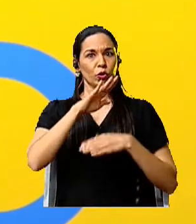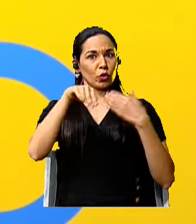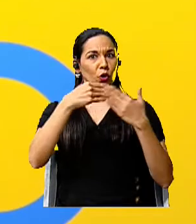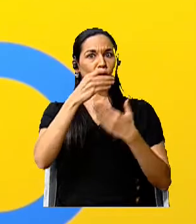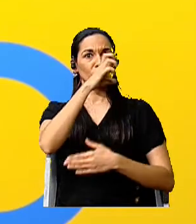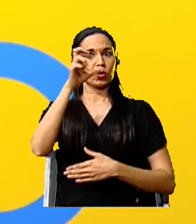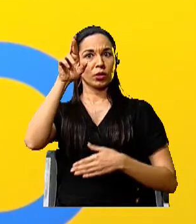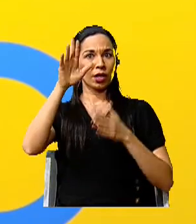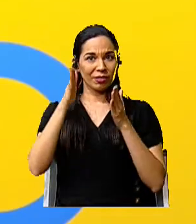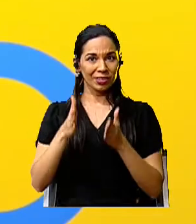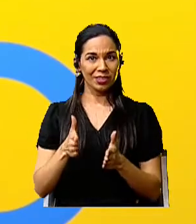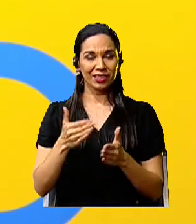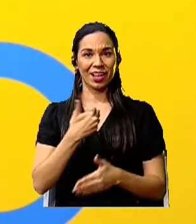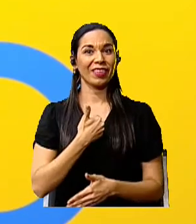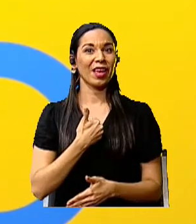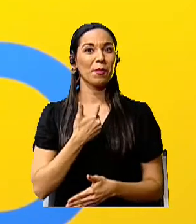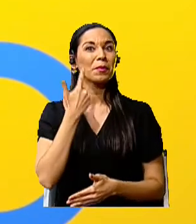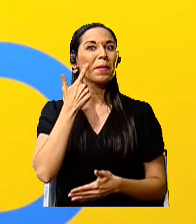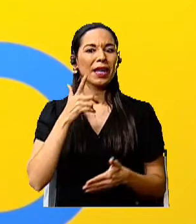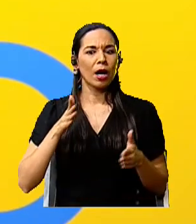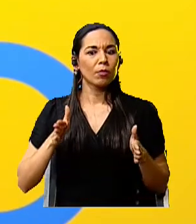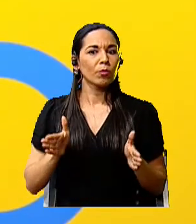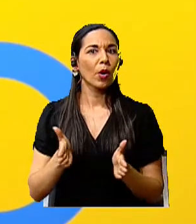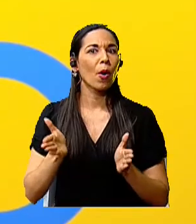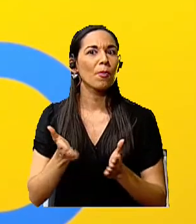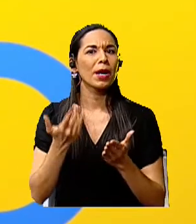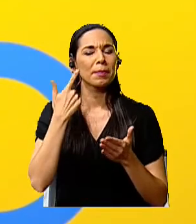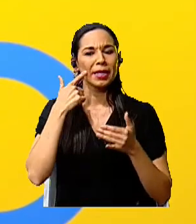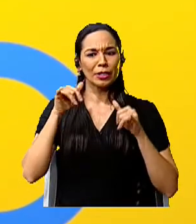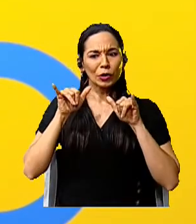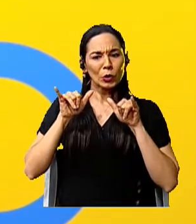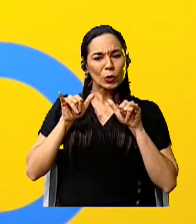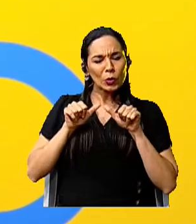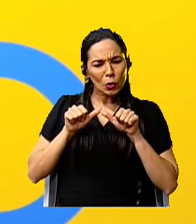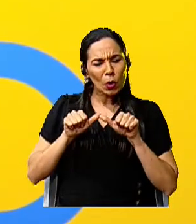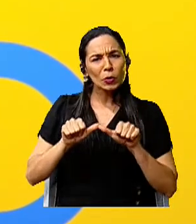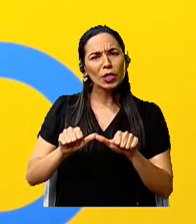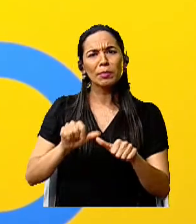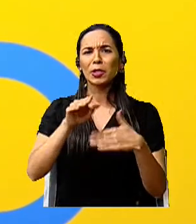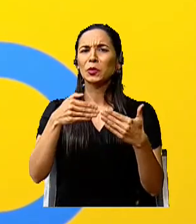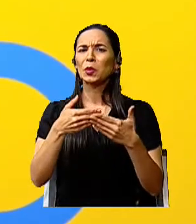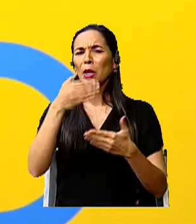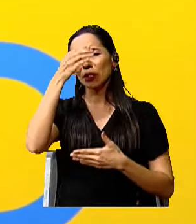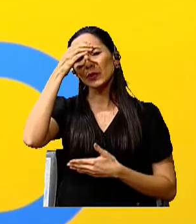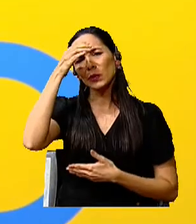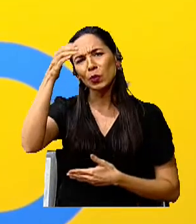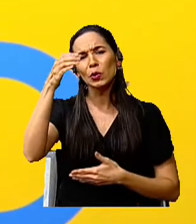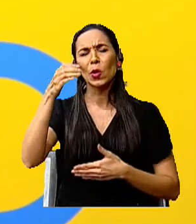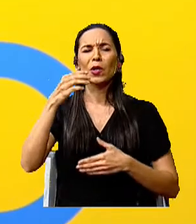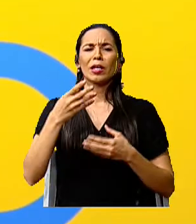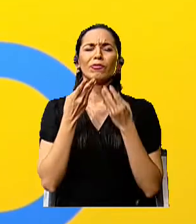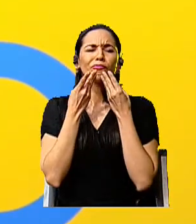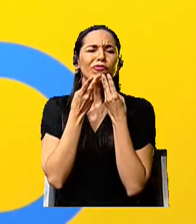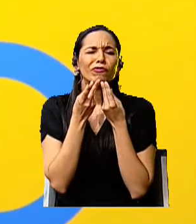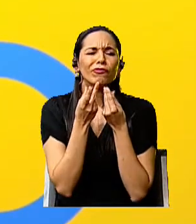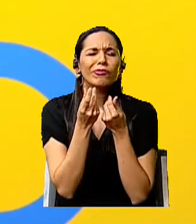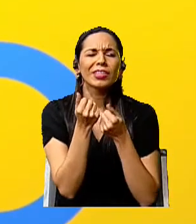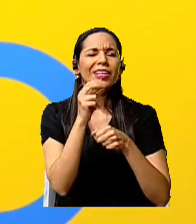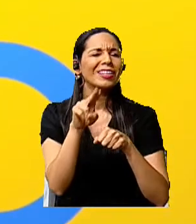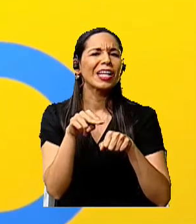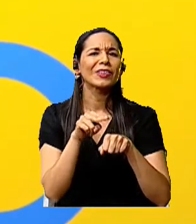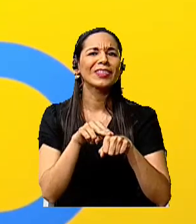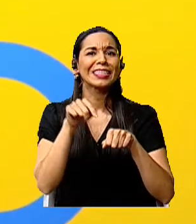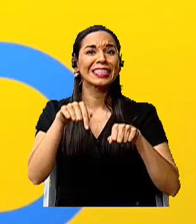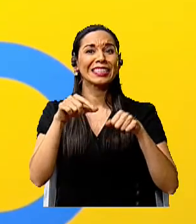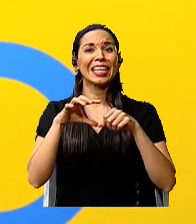tenemos para promover, para conservar todas las riquezas culturales y naturales de esta tierra